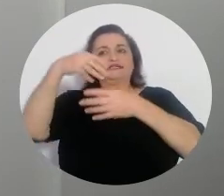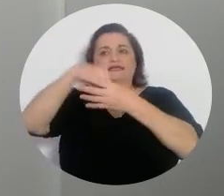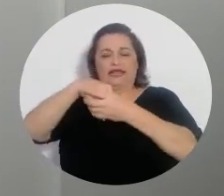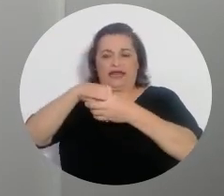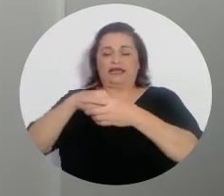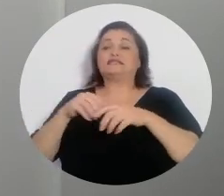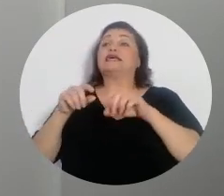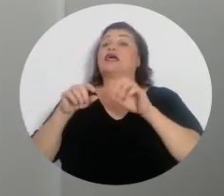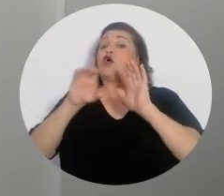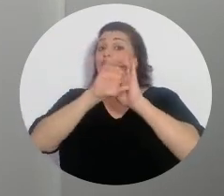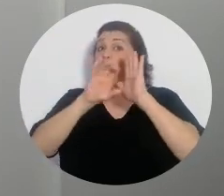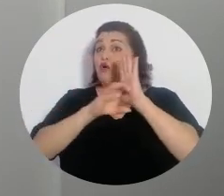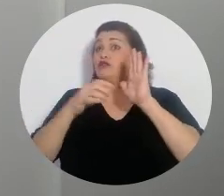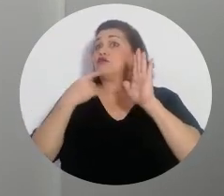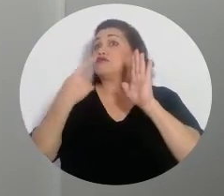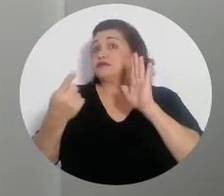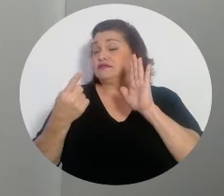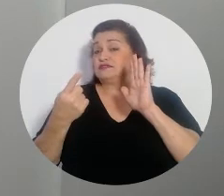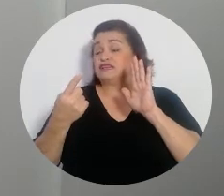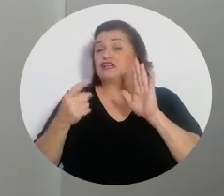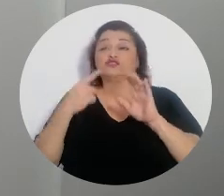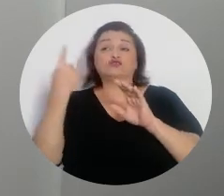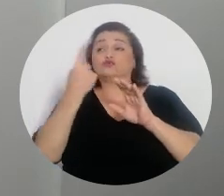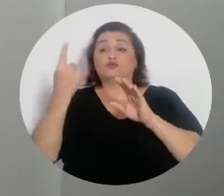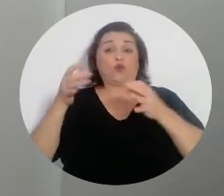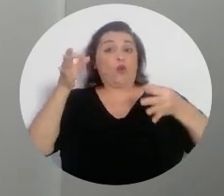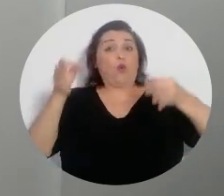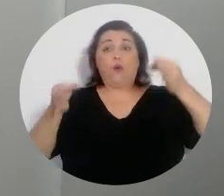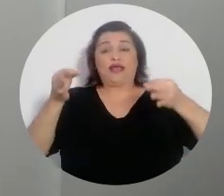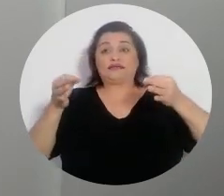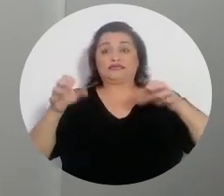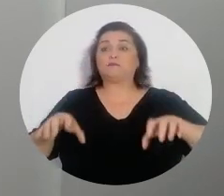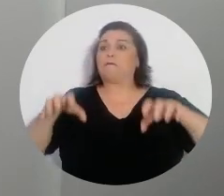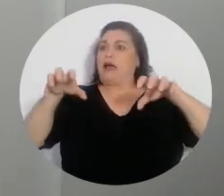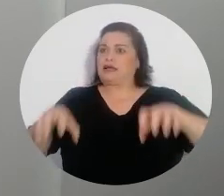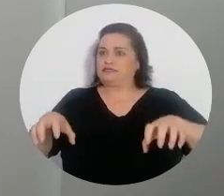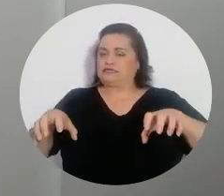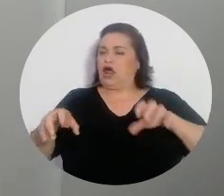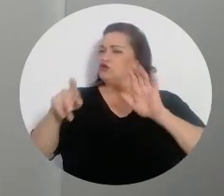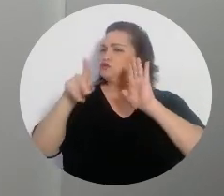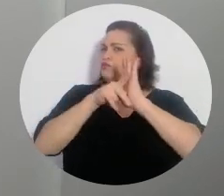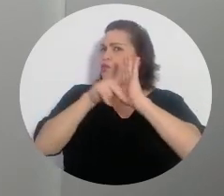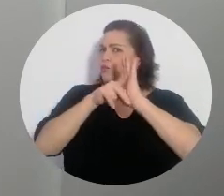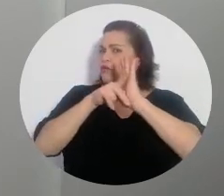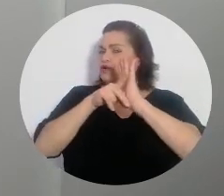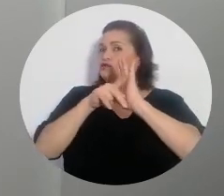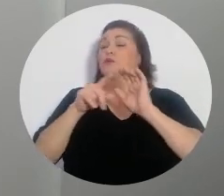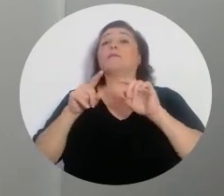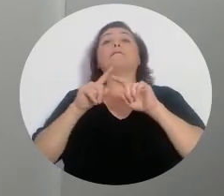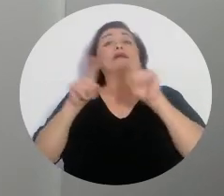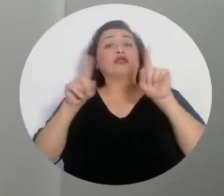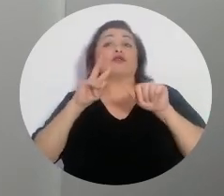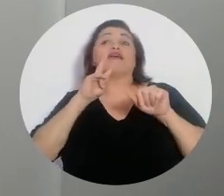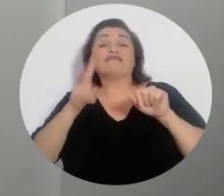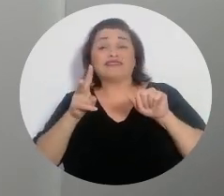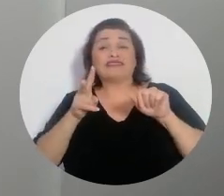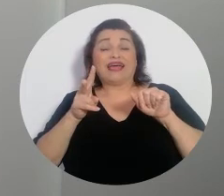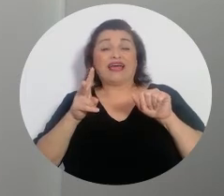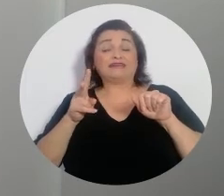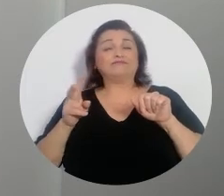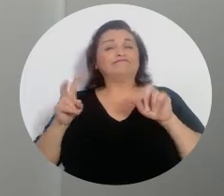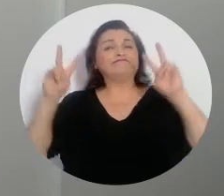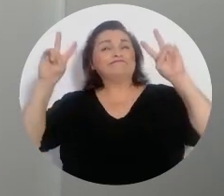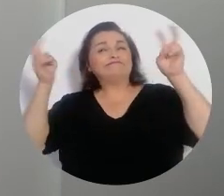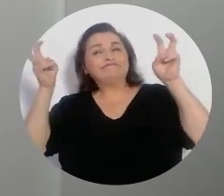estos casos, pese a que el Código Electoral dice, por ejemplo, que sólo los jueces y magistrados están sujetos a la prohibición absoluta, lo cierto es que el